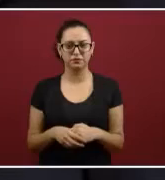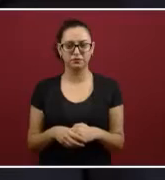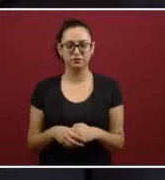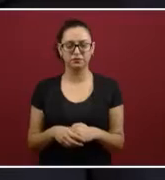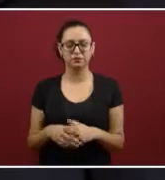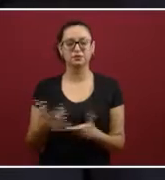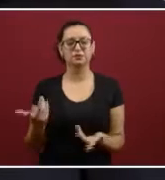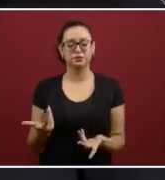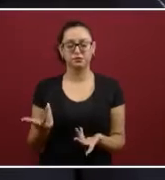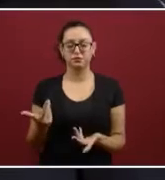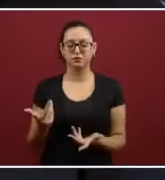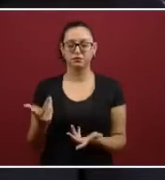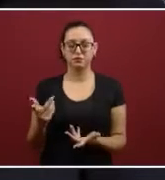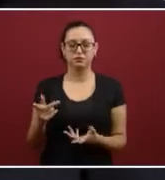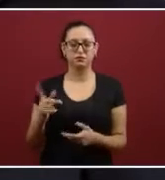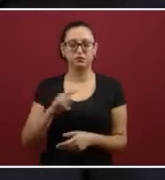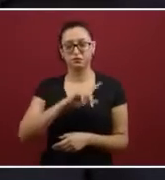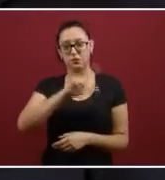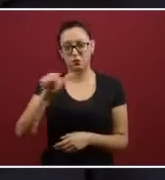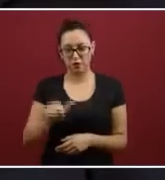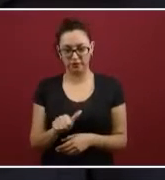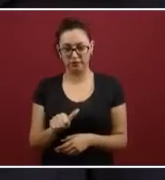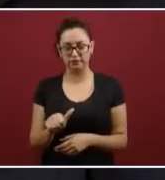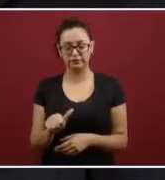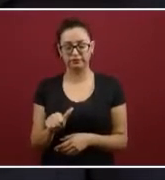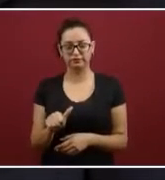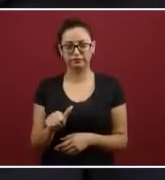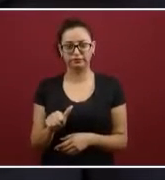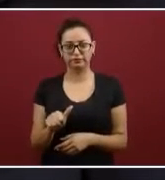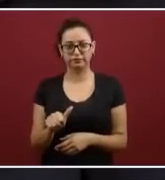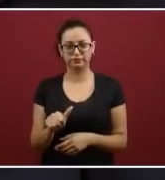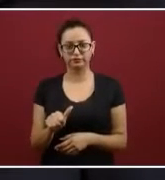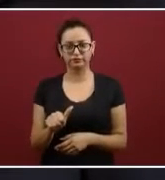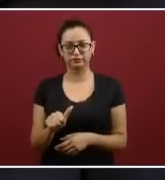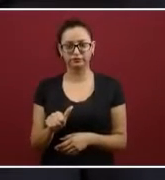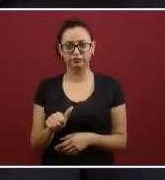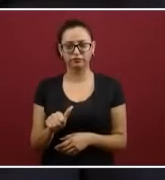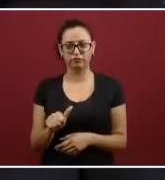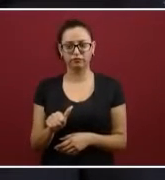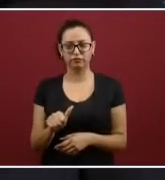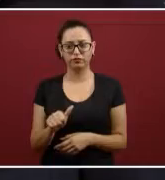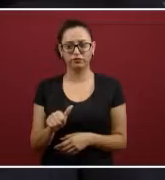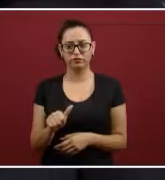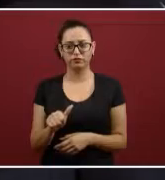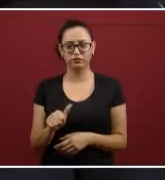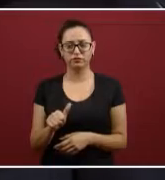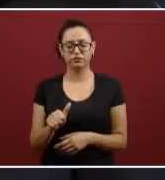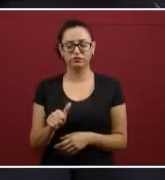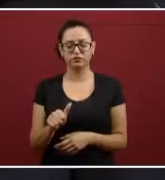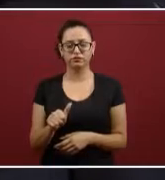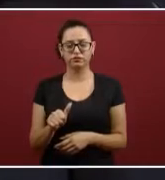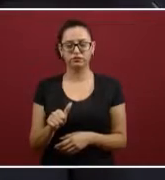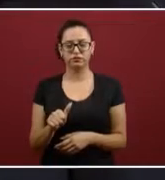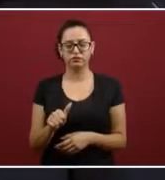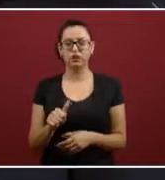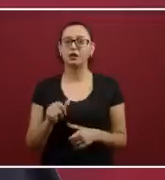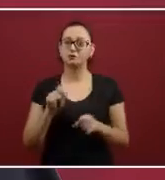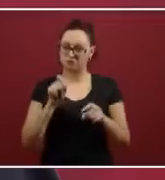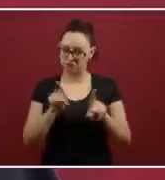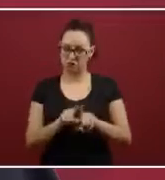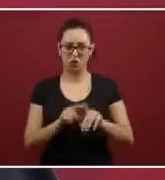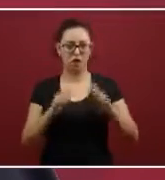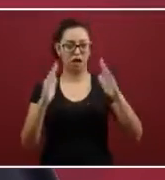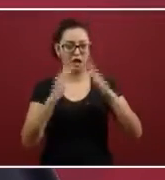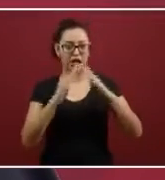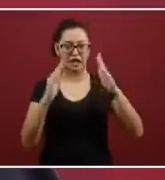se van a subastar residencias